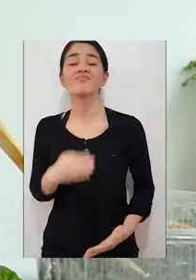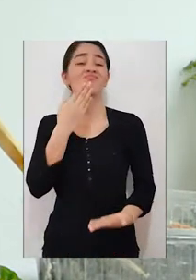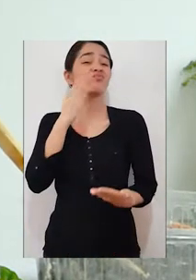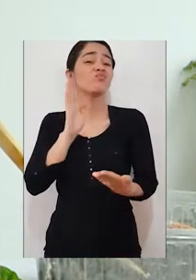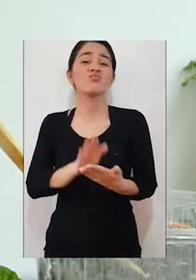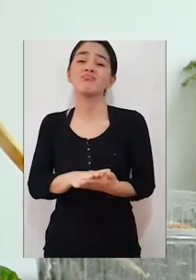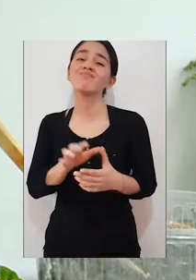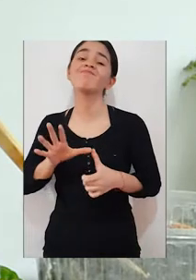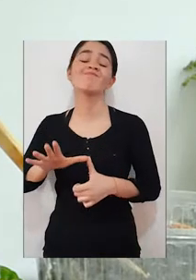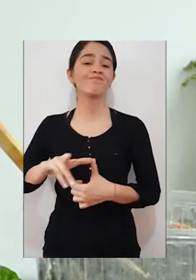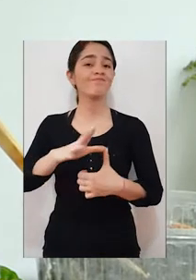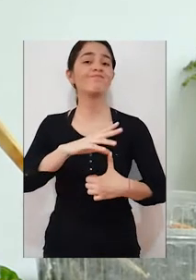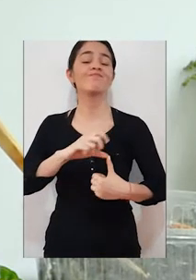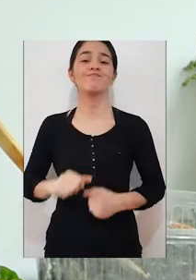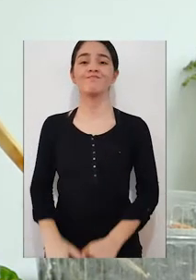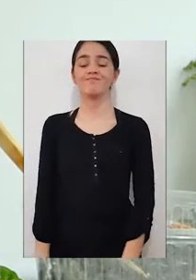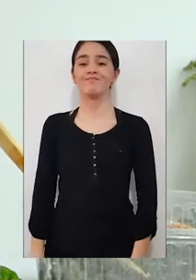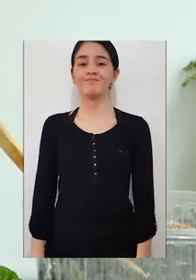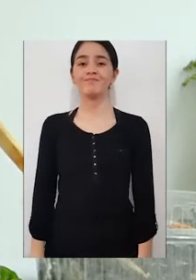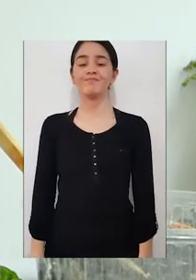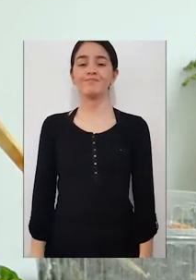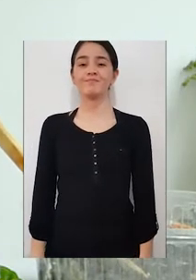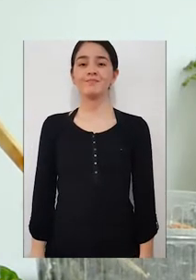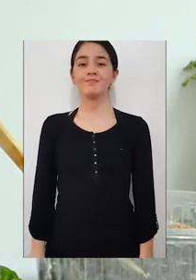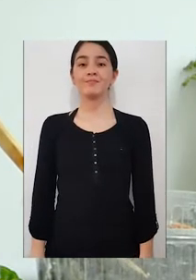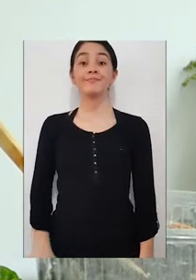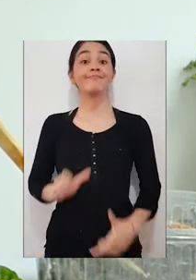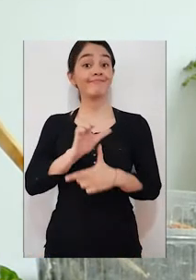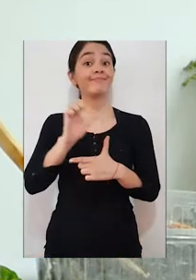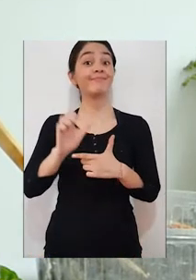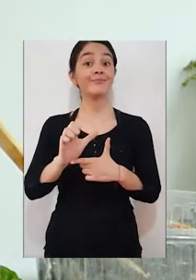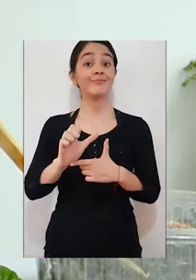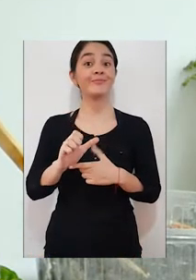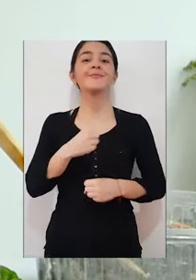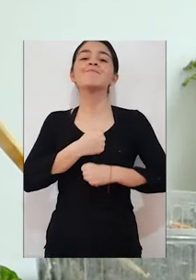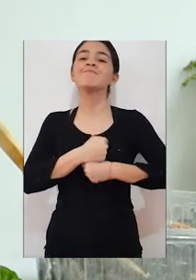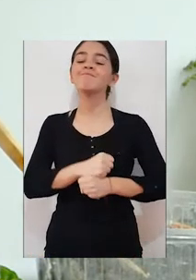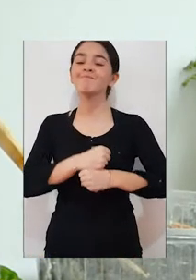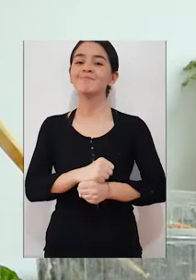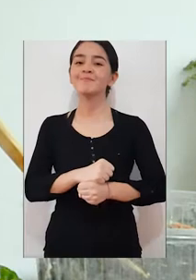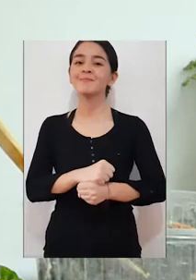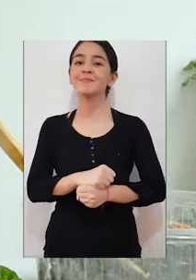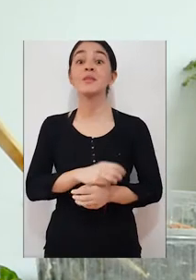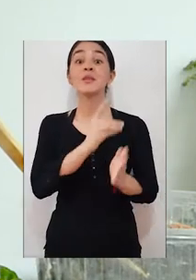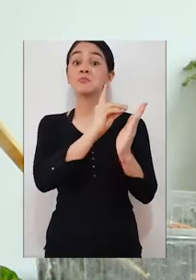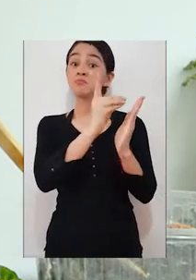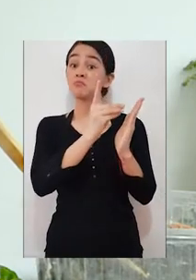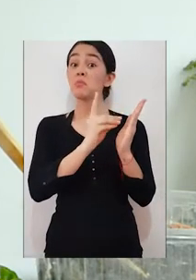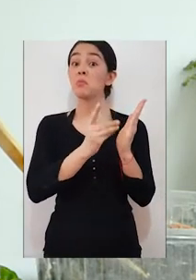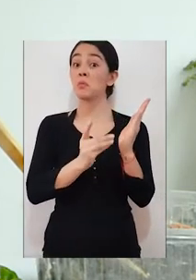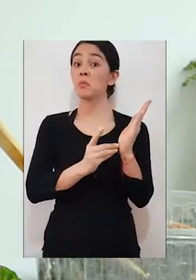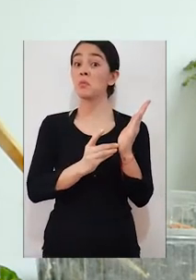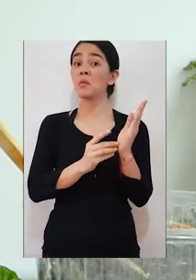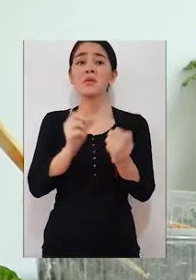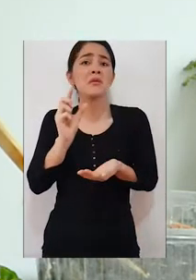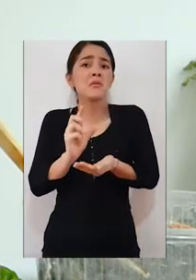hace que, pues, dañe el medio ambiente. Entonces, lo que vamos a hacer con ella es dibujar un pequeño animal